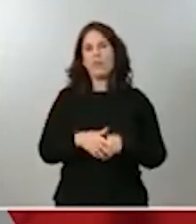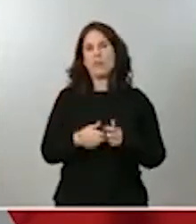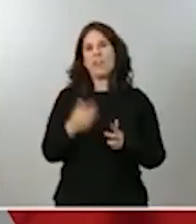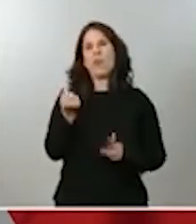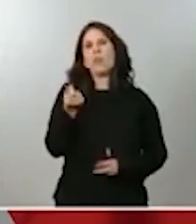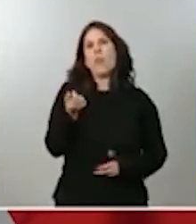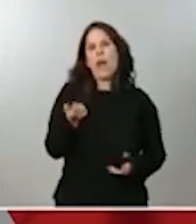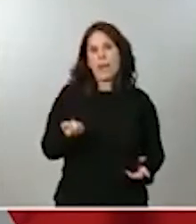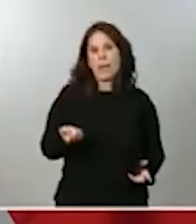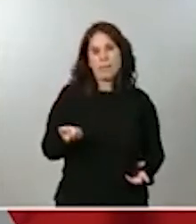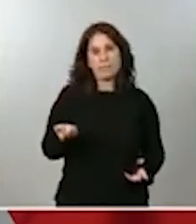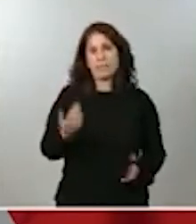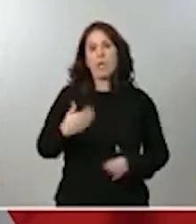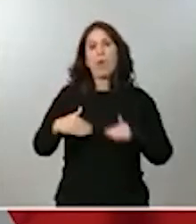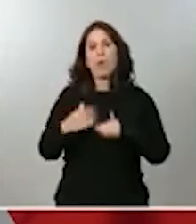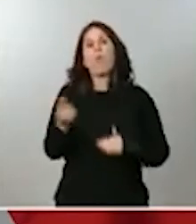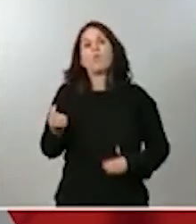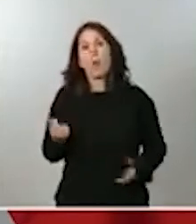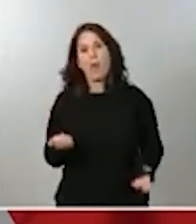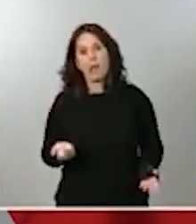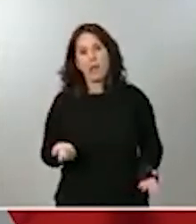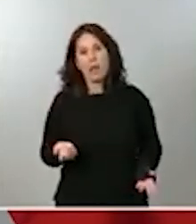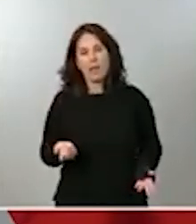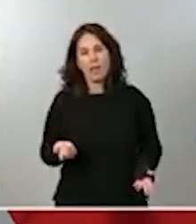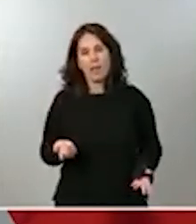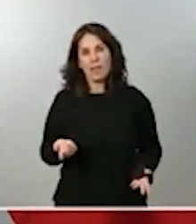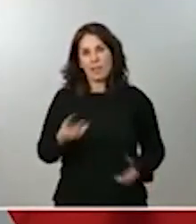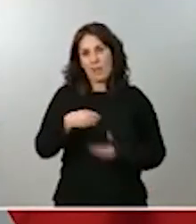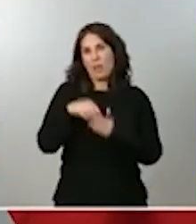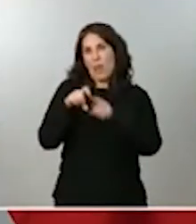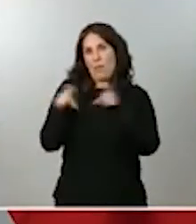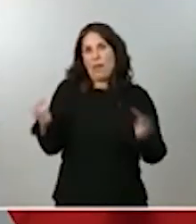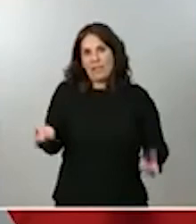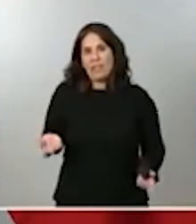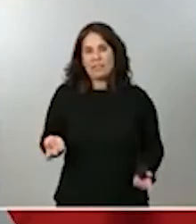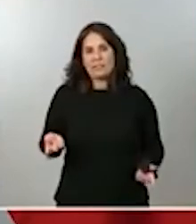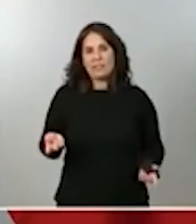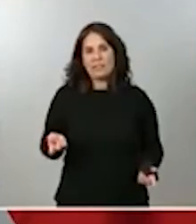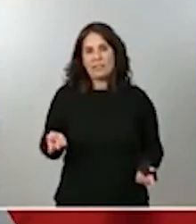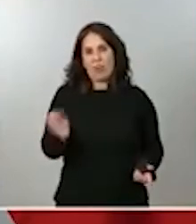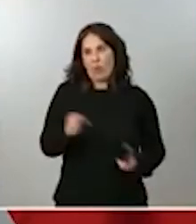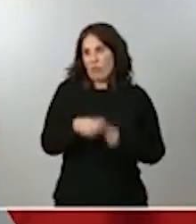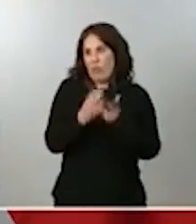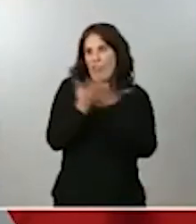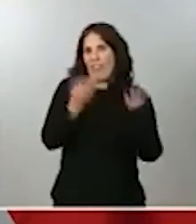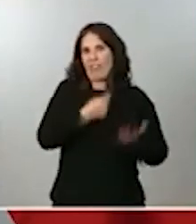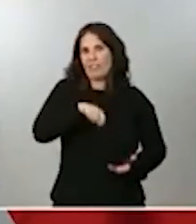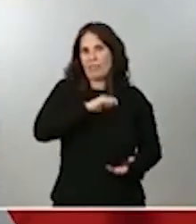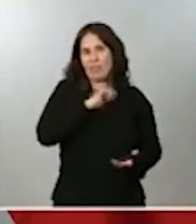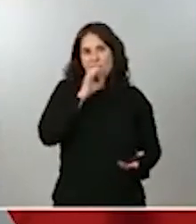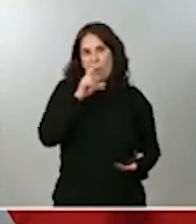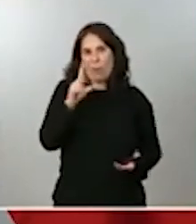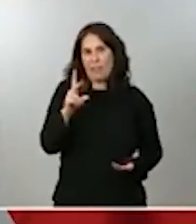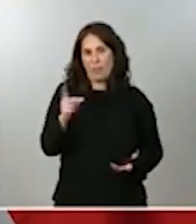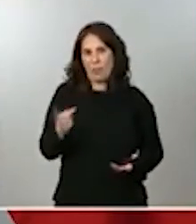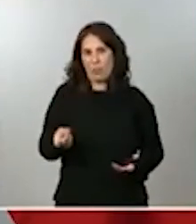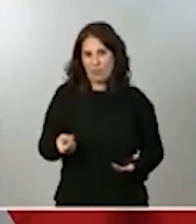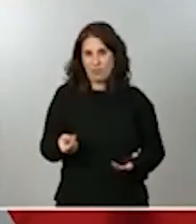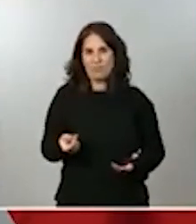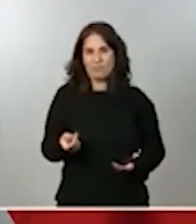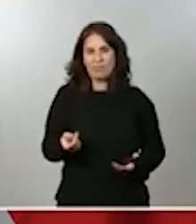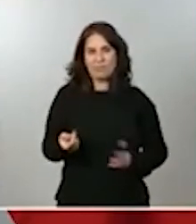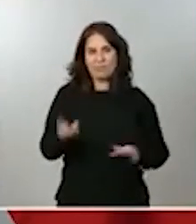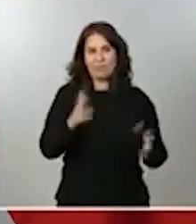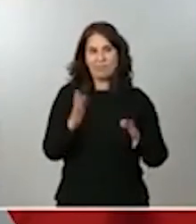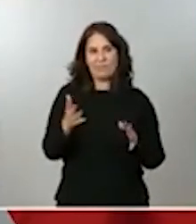la igualdad en las empresas y en la sociedad española del siglo XXI. Digo por si se repercuten